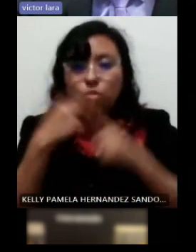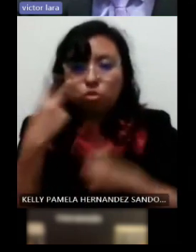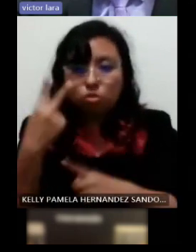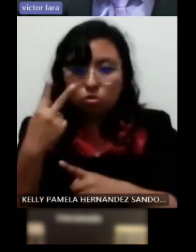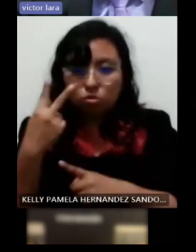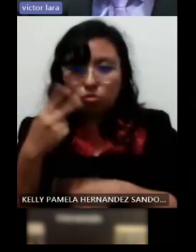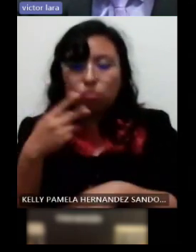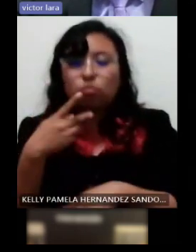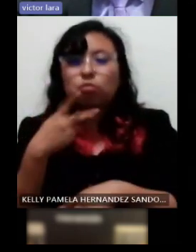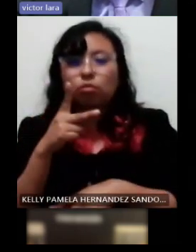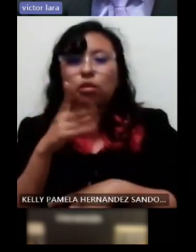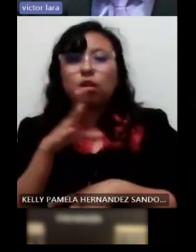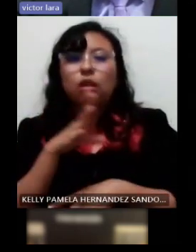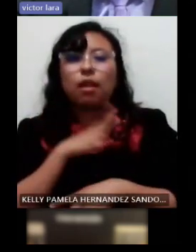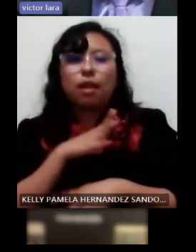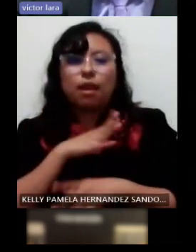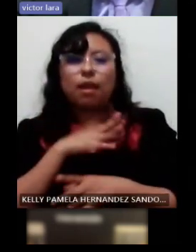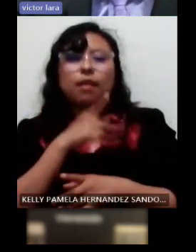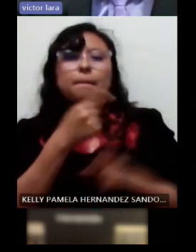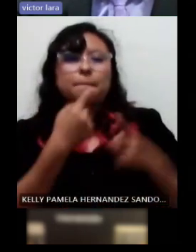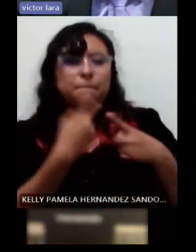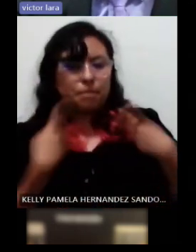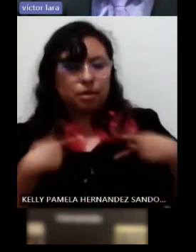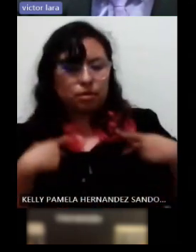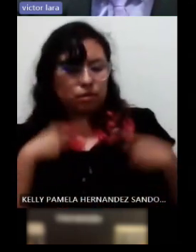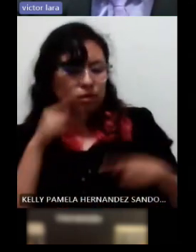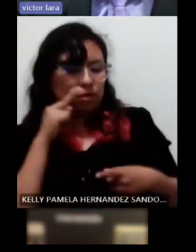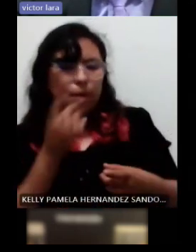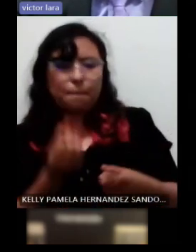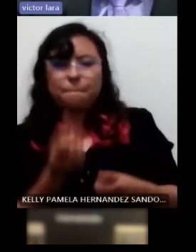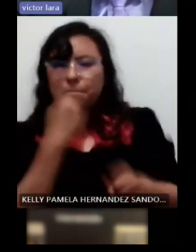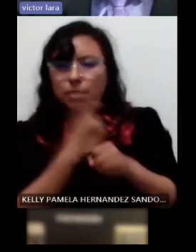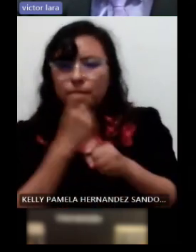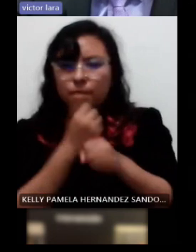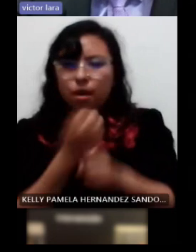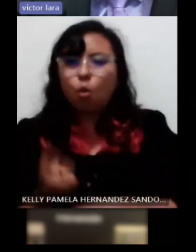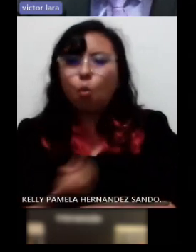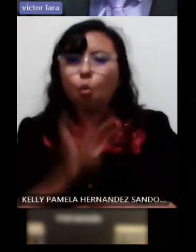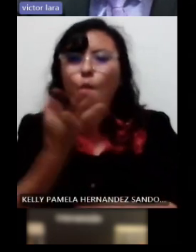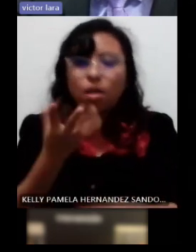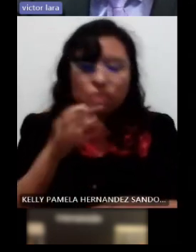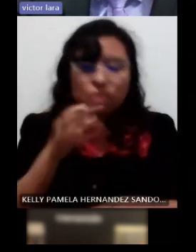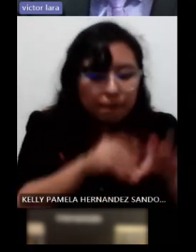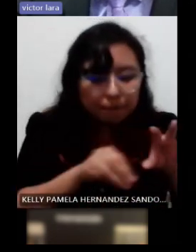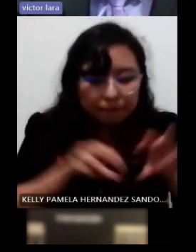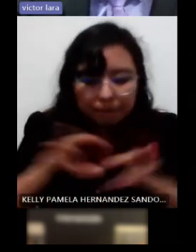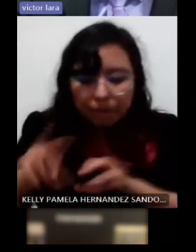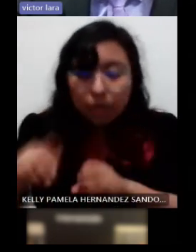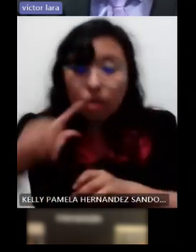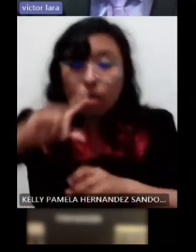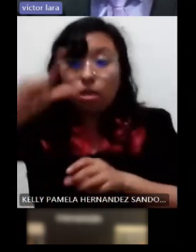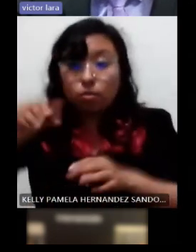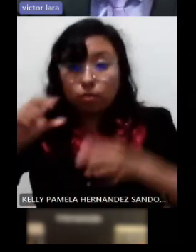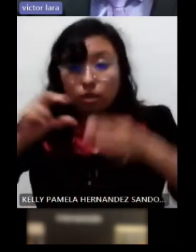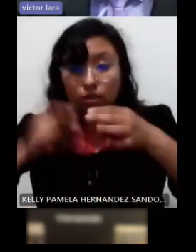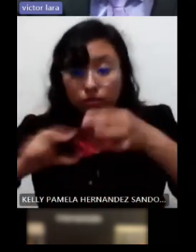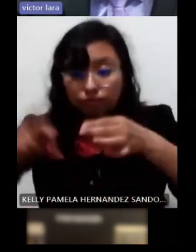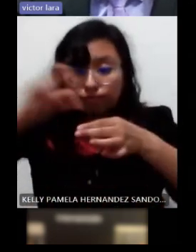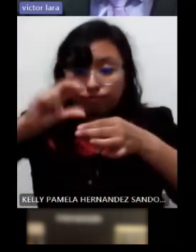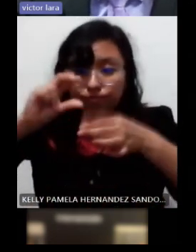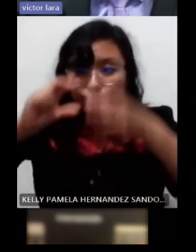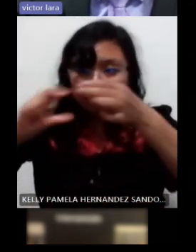y lo que hace el paciente es que primero los contamos y después empezamos a formar filas y columnas